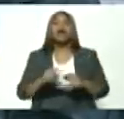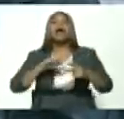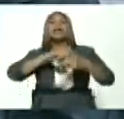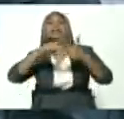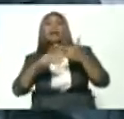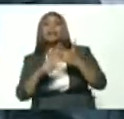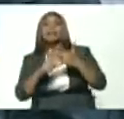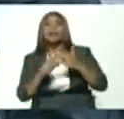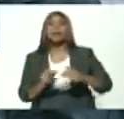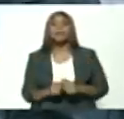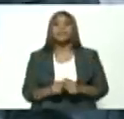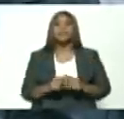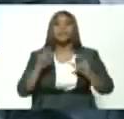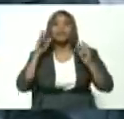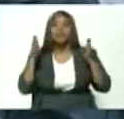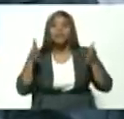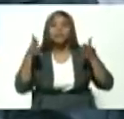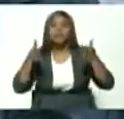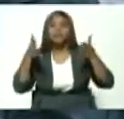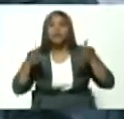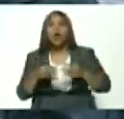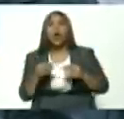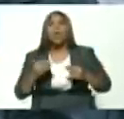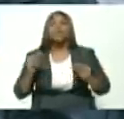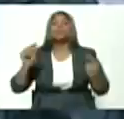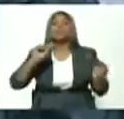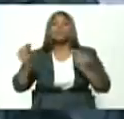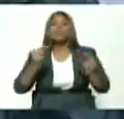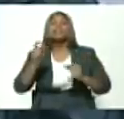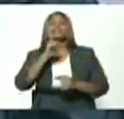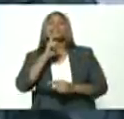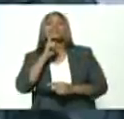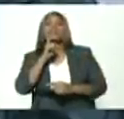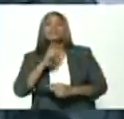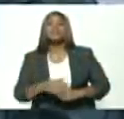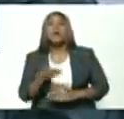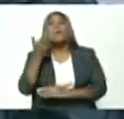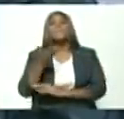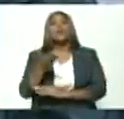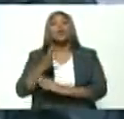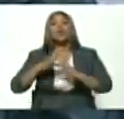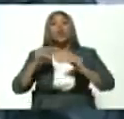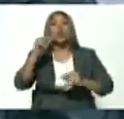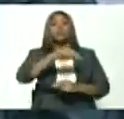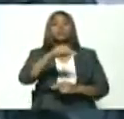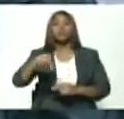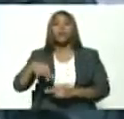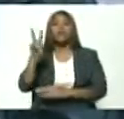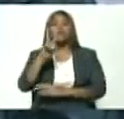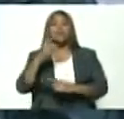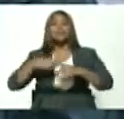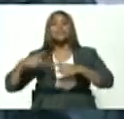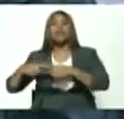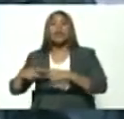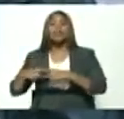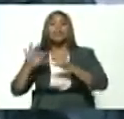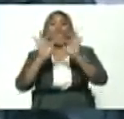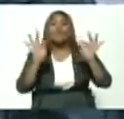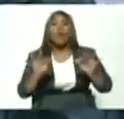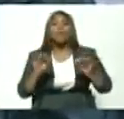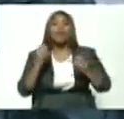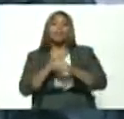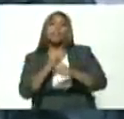módulo, sigue dándose, generándose un gran debate, una gran discusión en todo el territorio nacional con distintas metodologías.